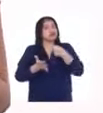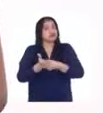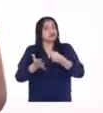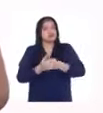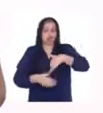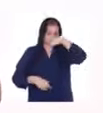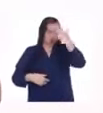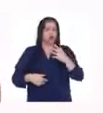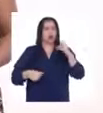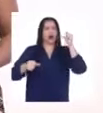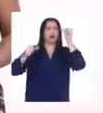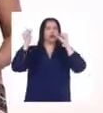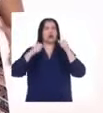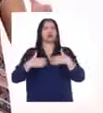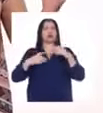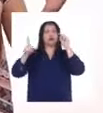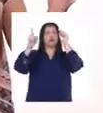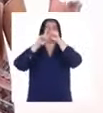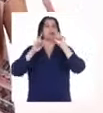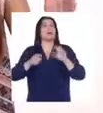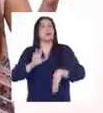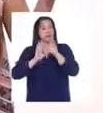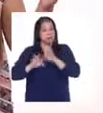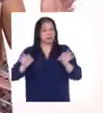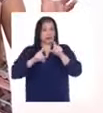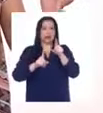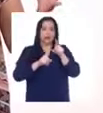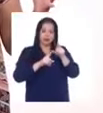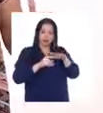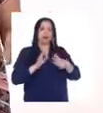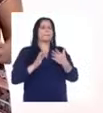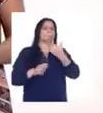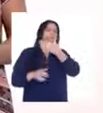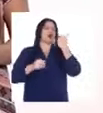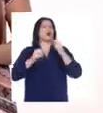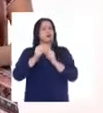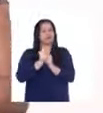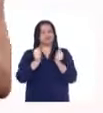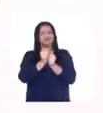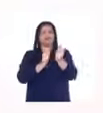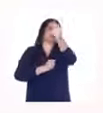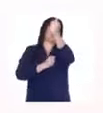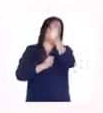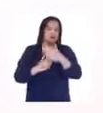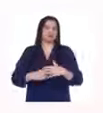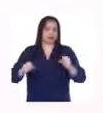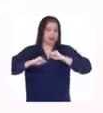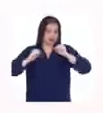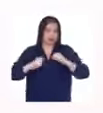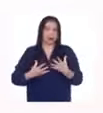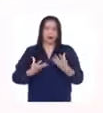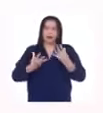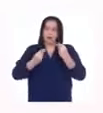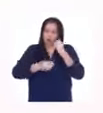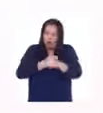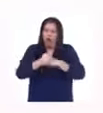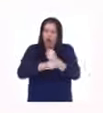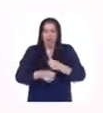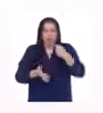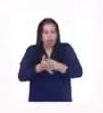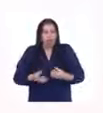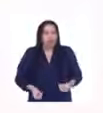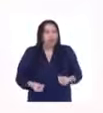dudó sobre su meta principal ser la mejor atleta posible después de años de sacrificio